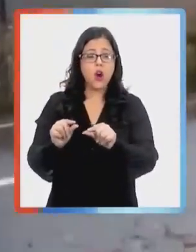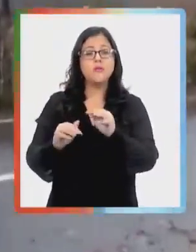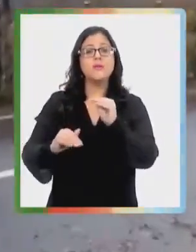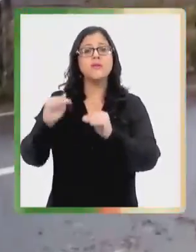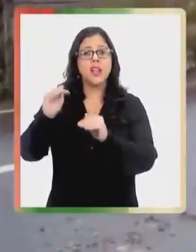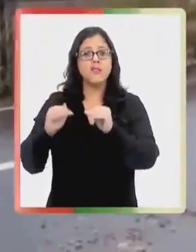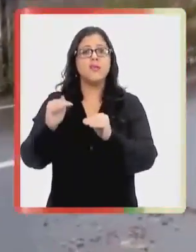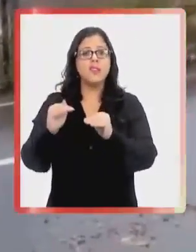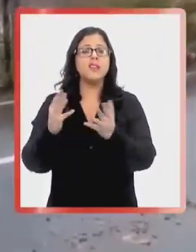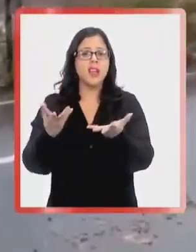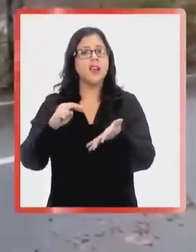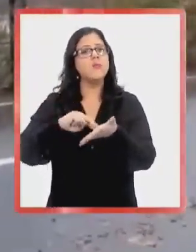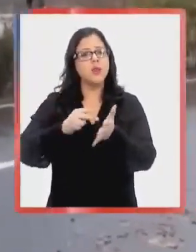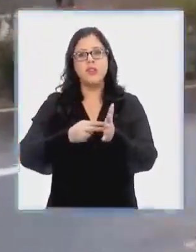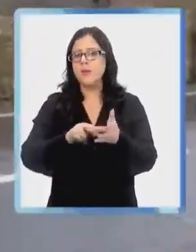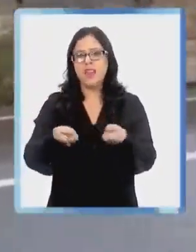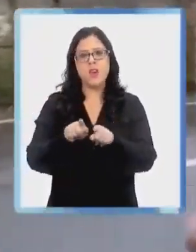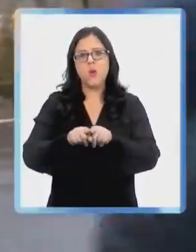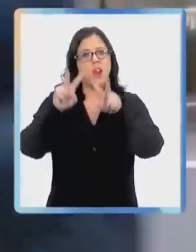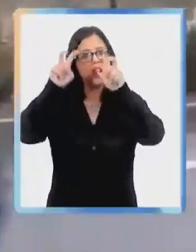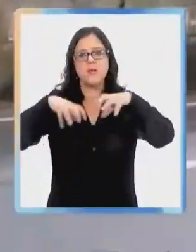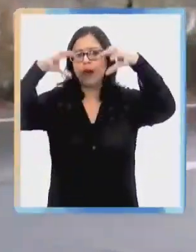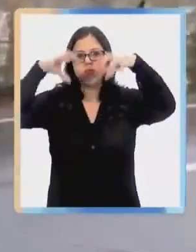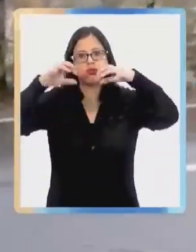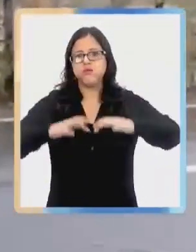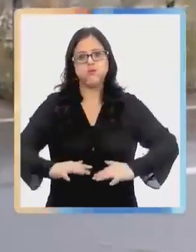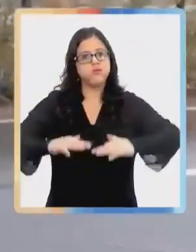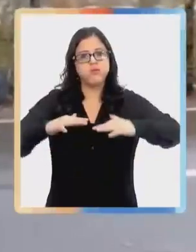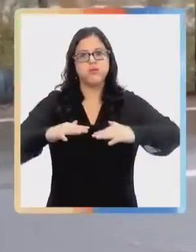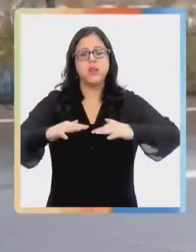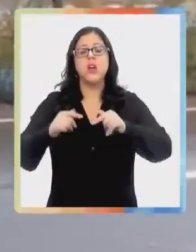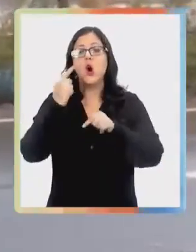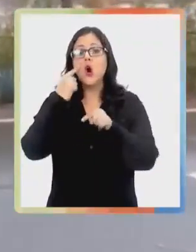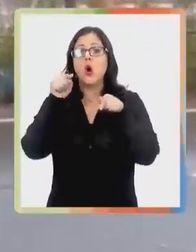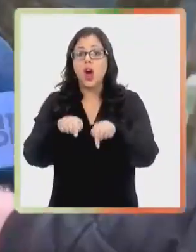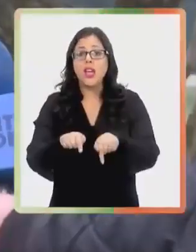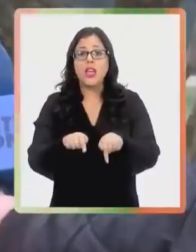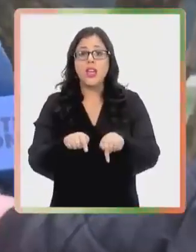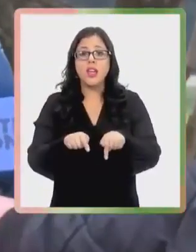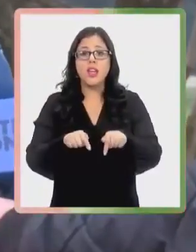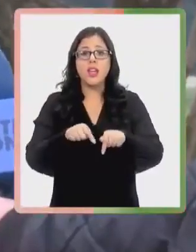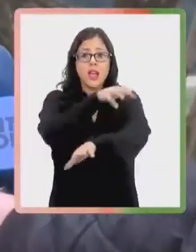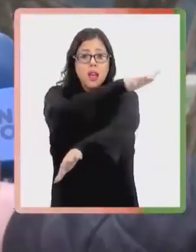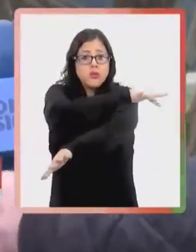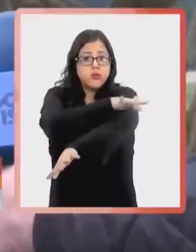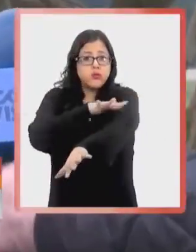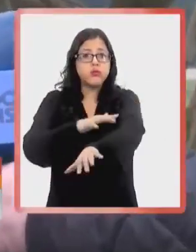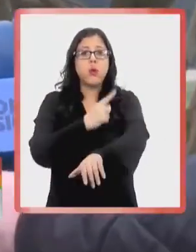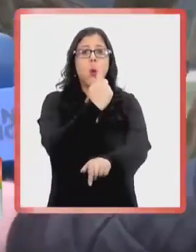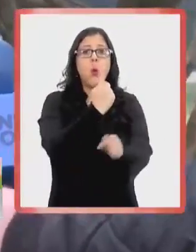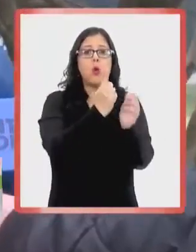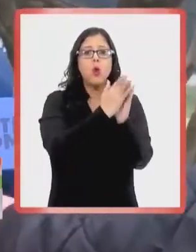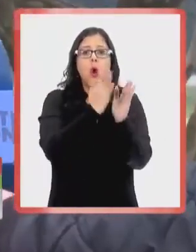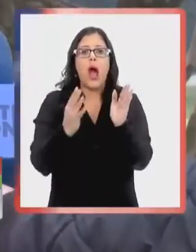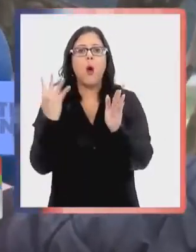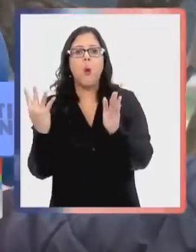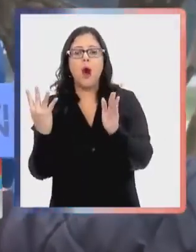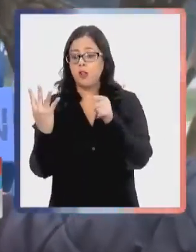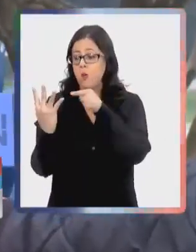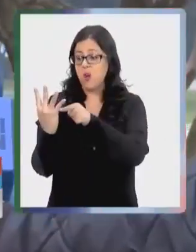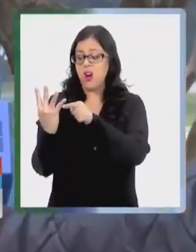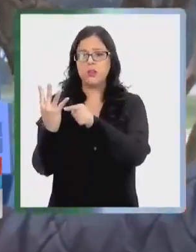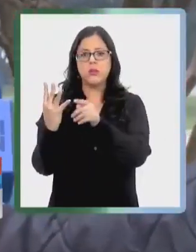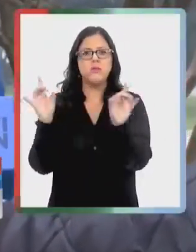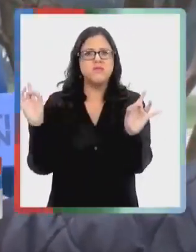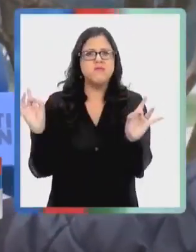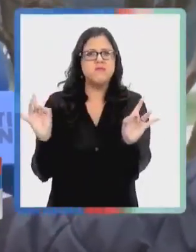precipitaciones. En general los ríos atmosféricos van de una categoría de 1 a 4, siento el 4 el más destructivo, el que tuvimos a finales de